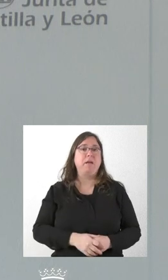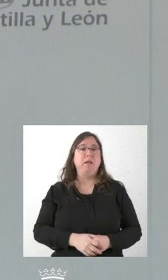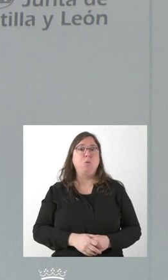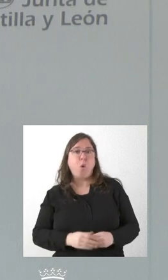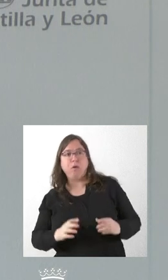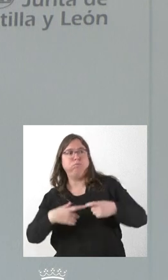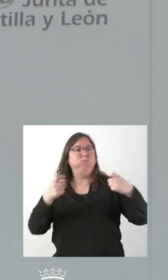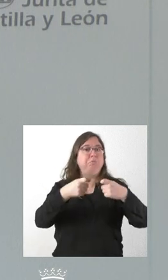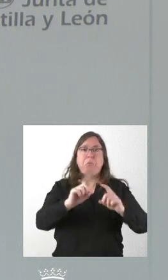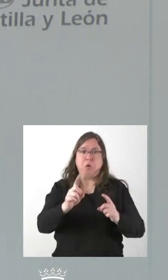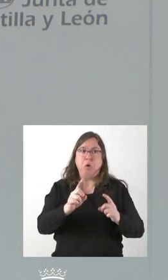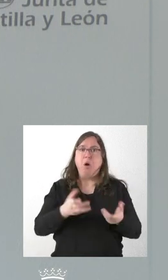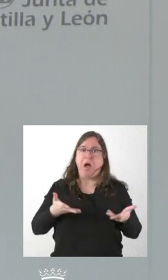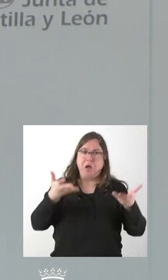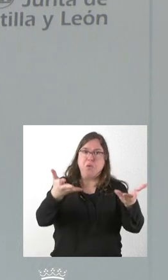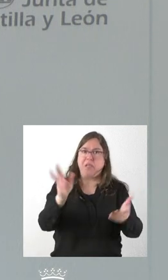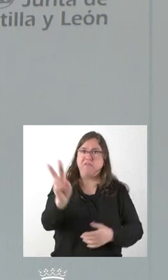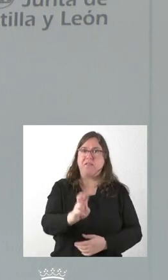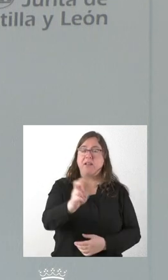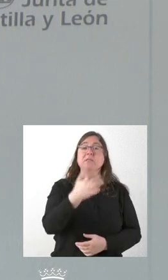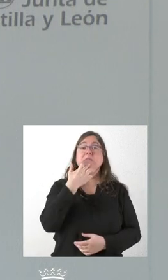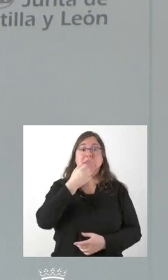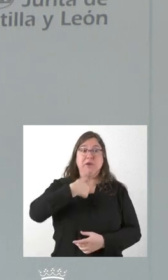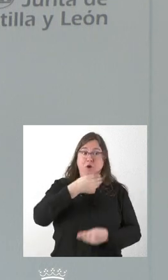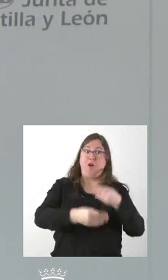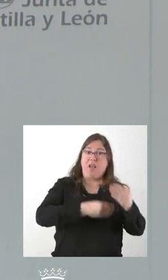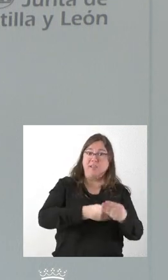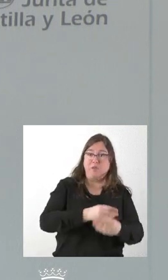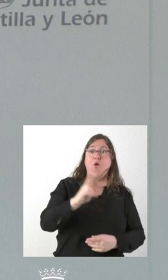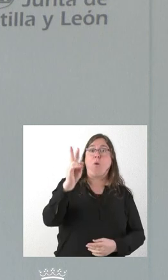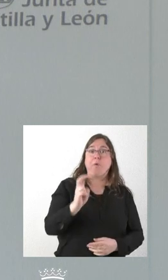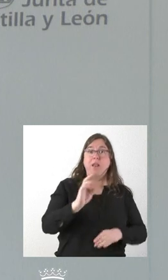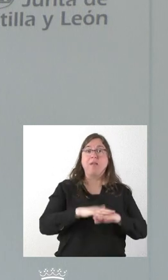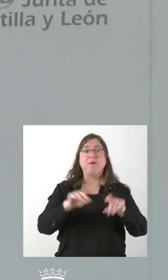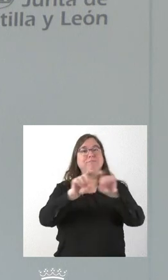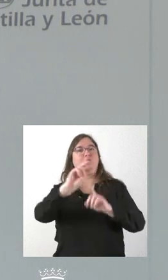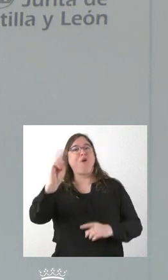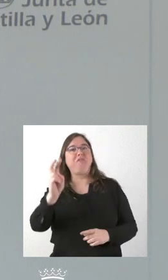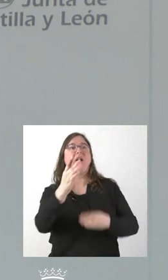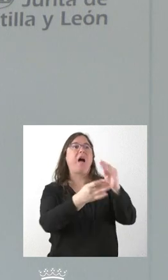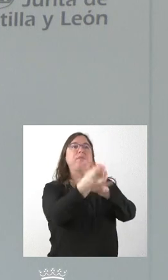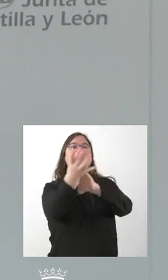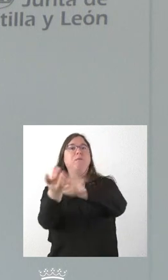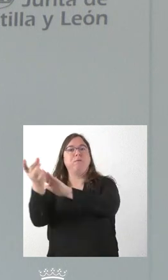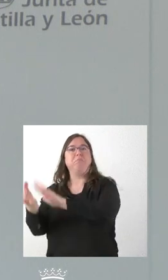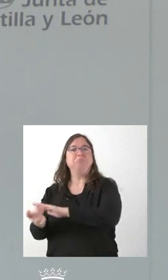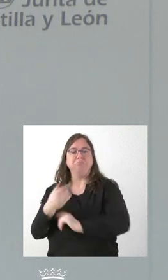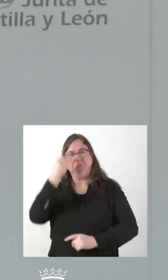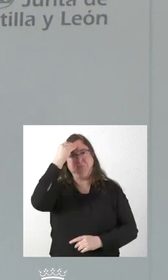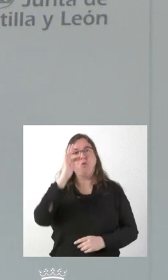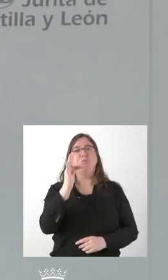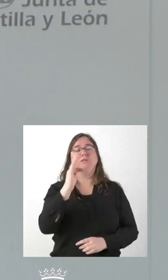contrario, ayudan. Y si en alguna medida lo que hemos hecho nosotros ha servido para que haya otras entidades que también hagan cosas, nos parece positivo.